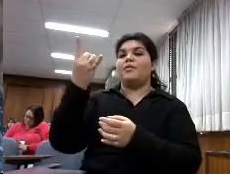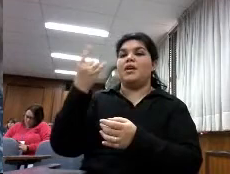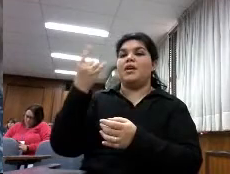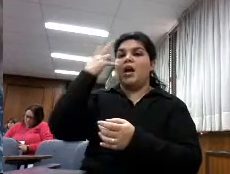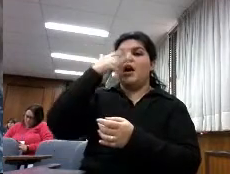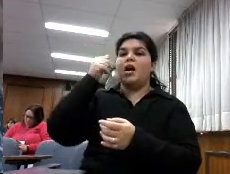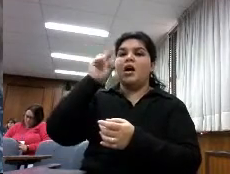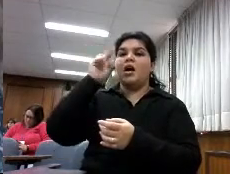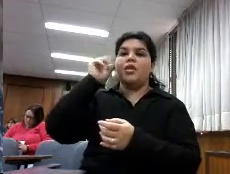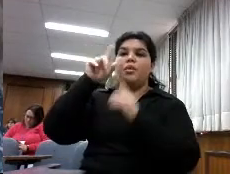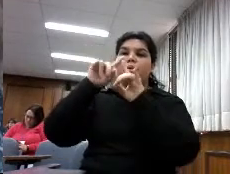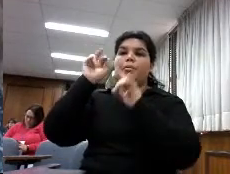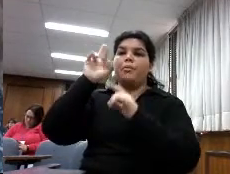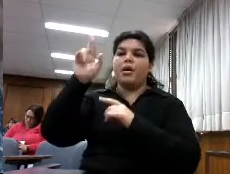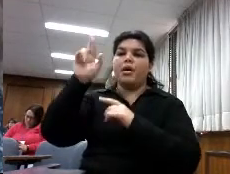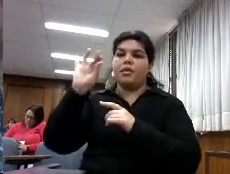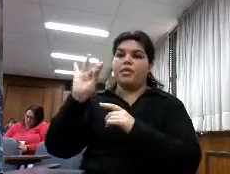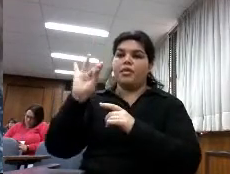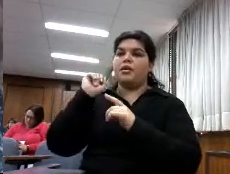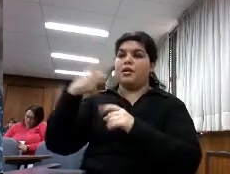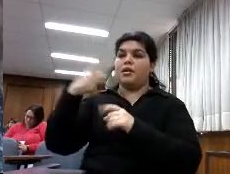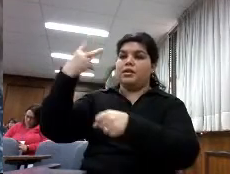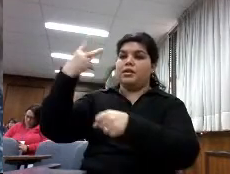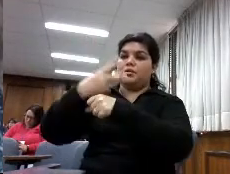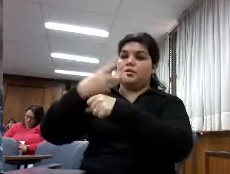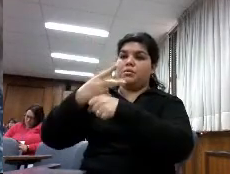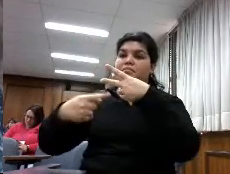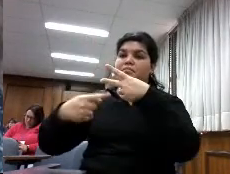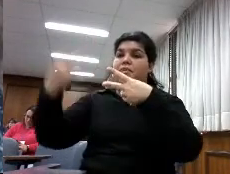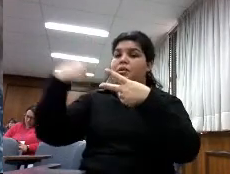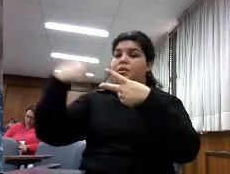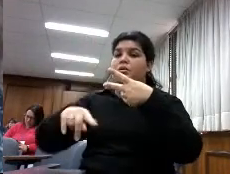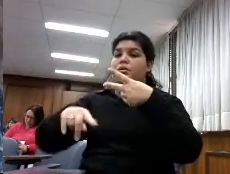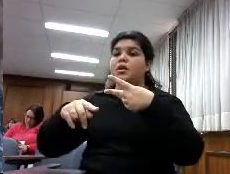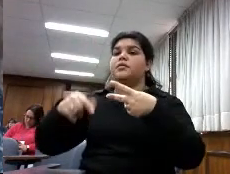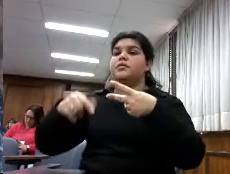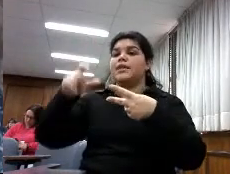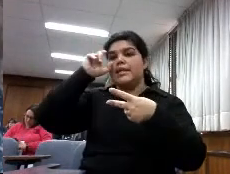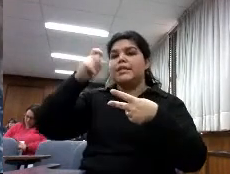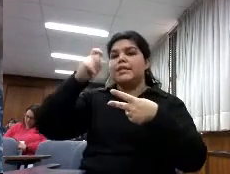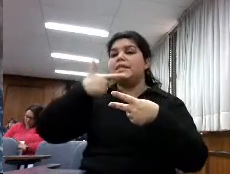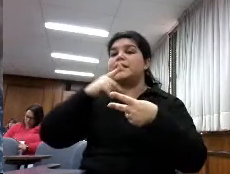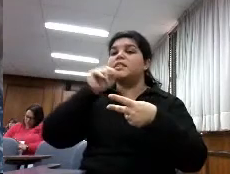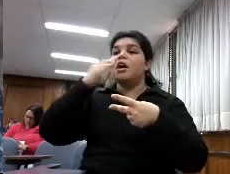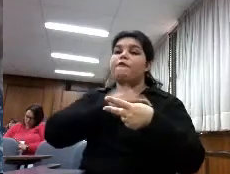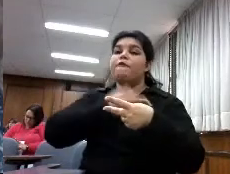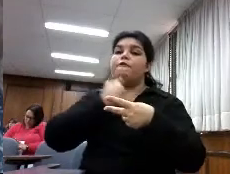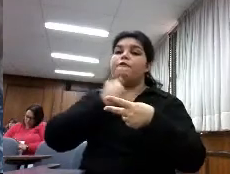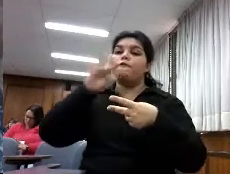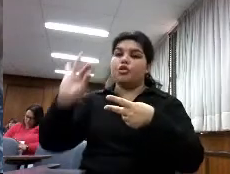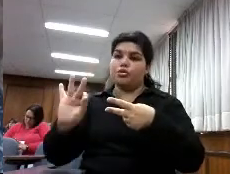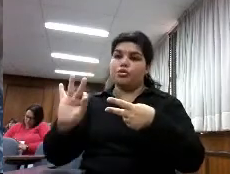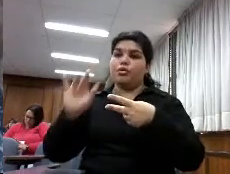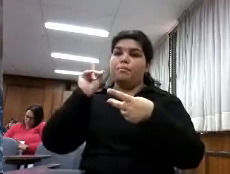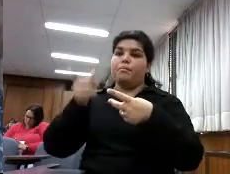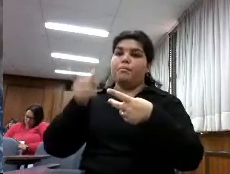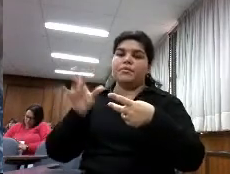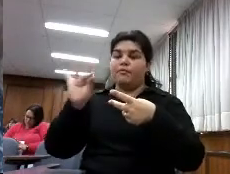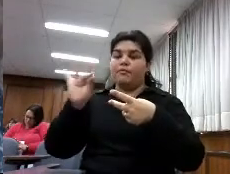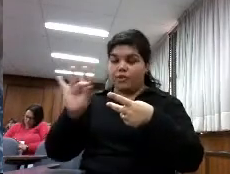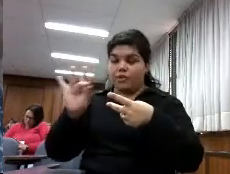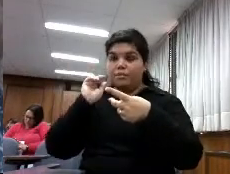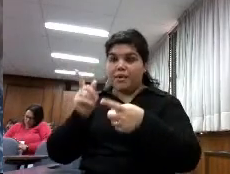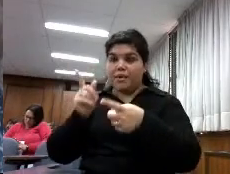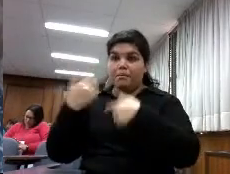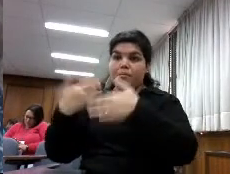más importante en el ranking segundo sería Stanford quiere estudiar allí porque de cara al mercado de trabajo un estudiante